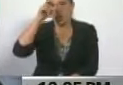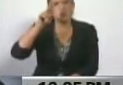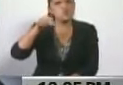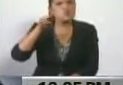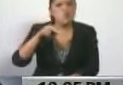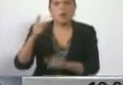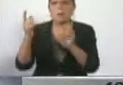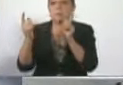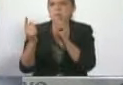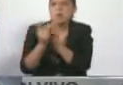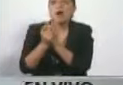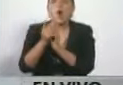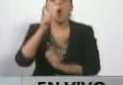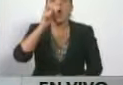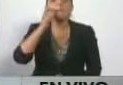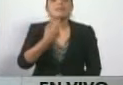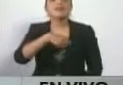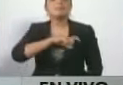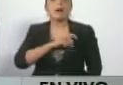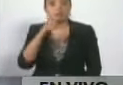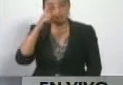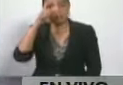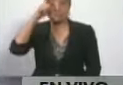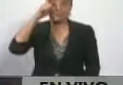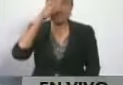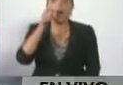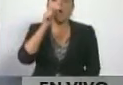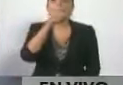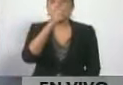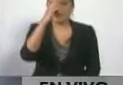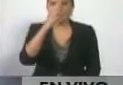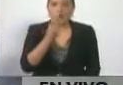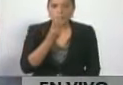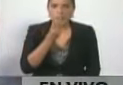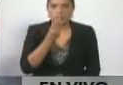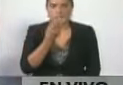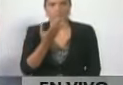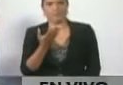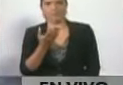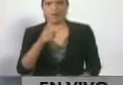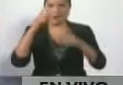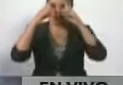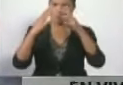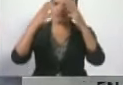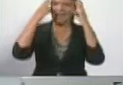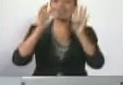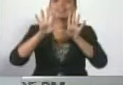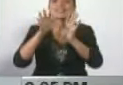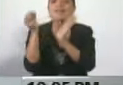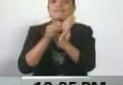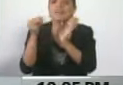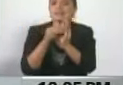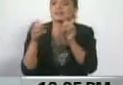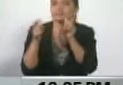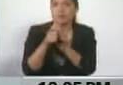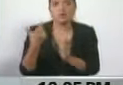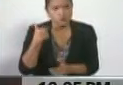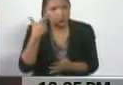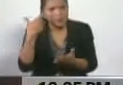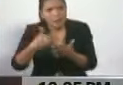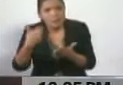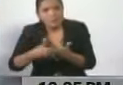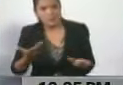Zapatero ni con Martín Torrijos. Presidente, más de diez veces se ha reunido Ramos Alub con Martín Torrijos y con Rodríguez testigo de eso. Soy testigo.